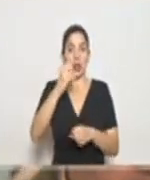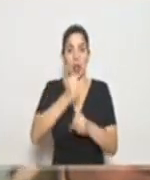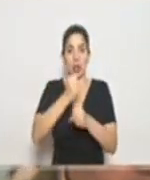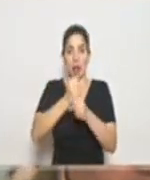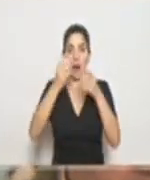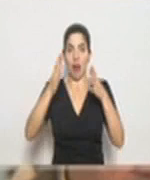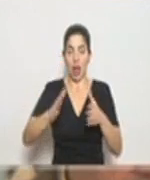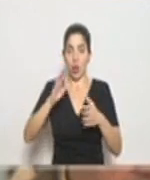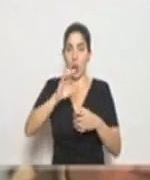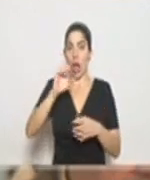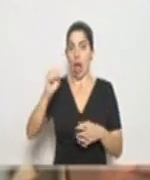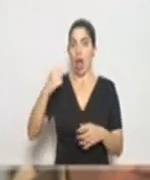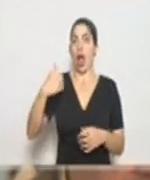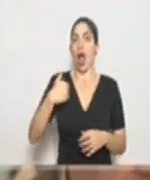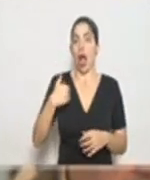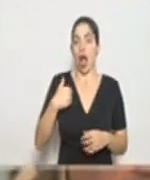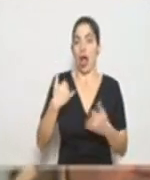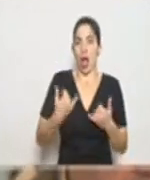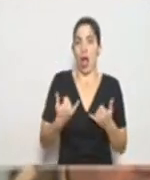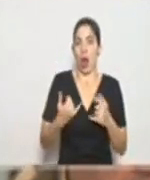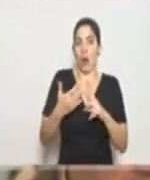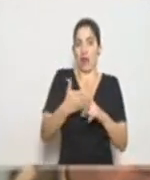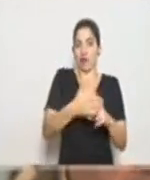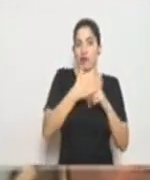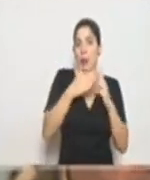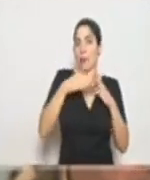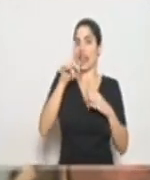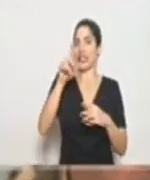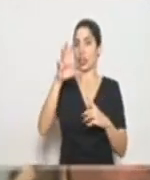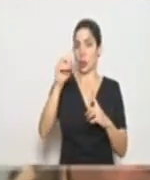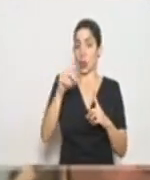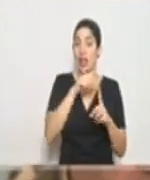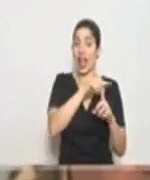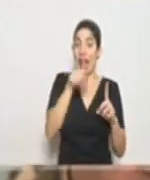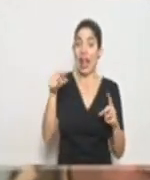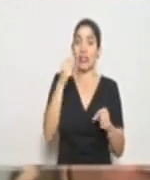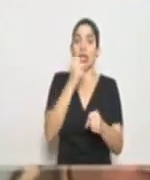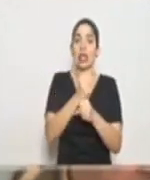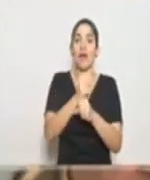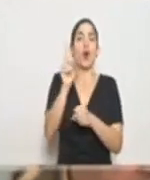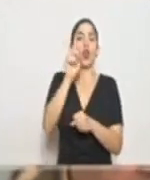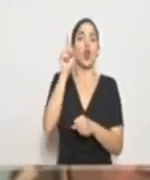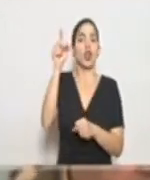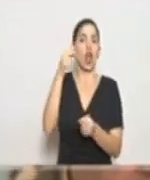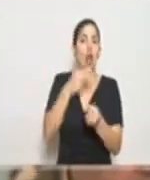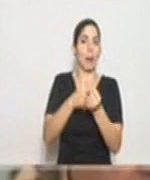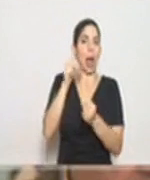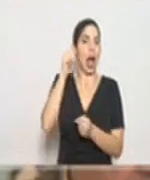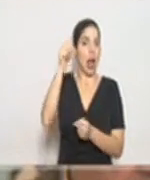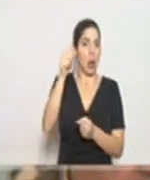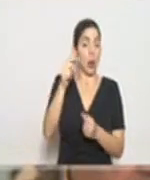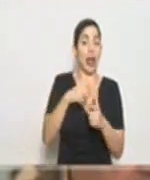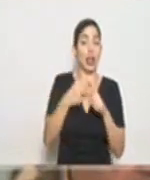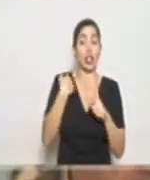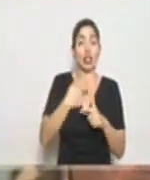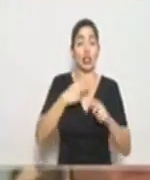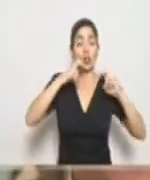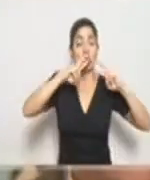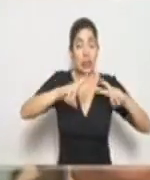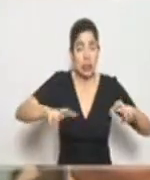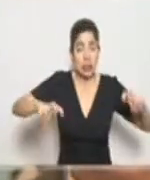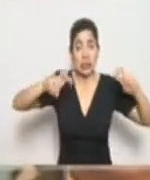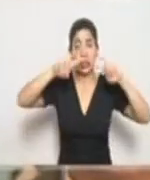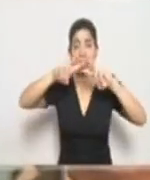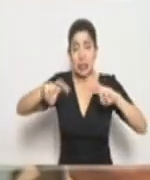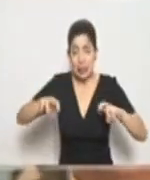trabajadores de la Caja aislados que trabajan normalmente en el Hospital de Alajuela, así que los barridos que hacemos han sido